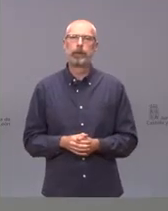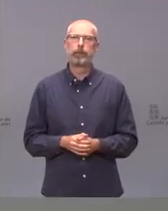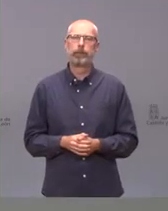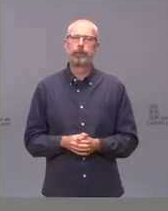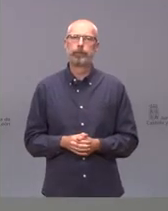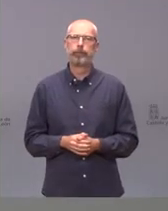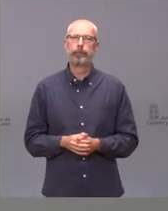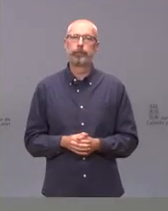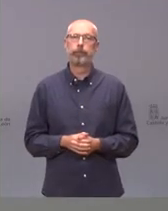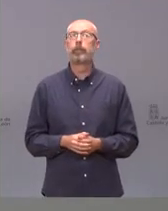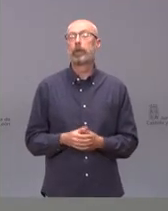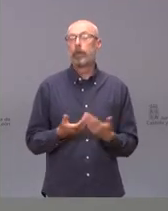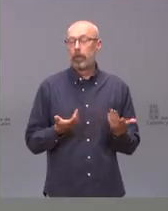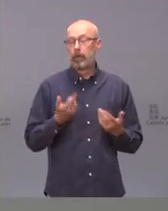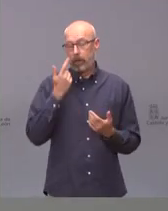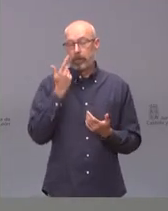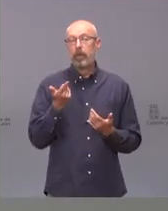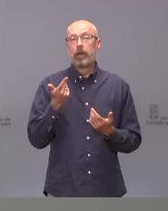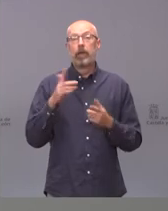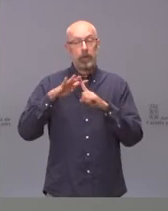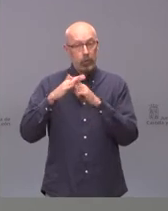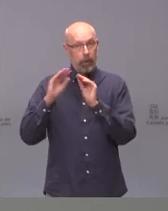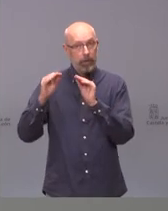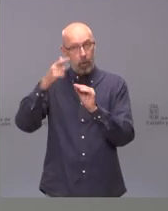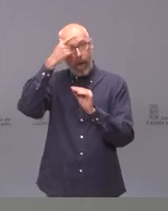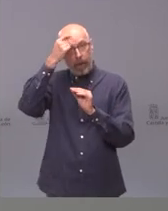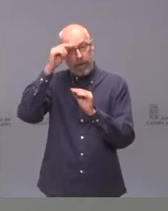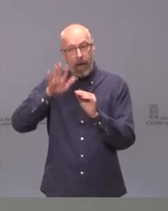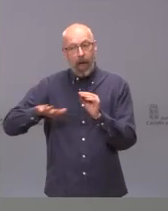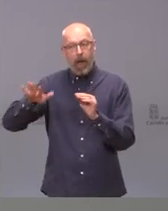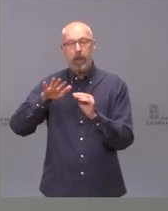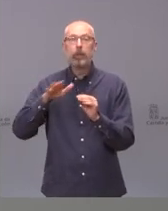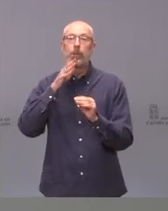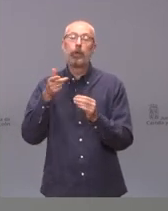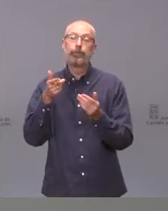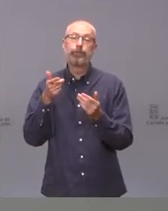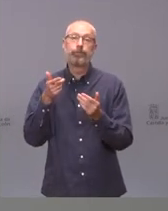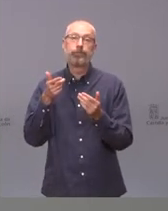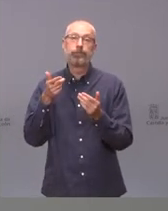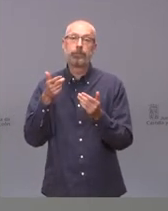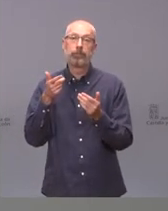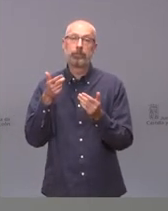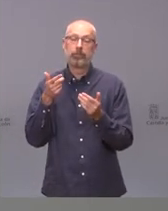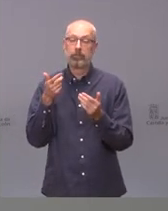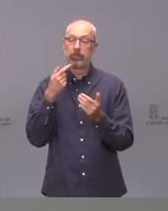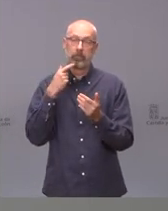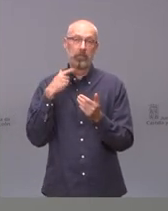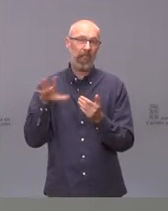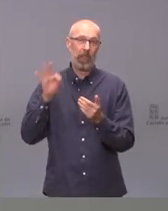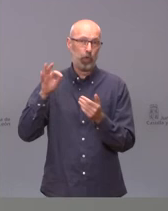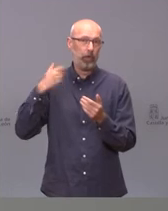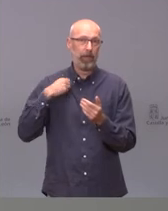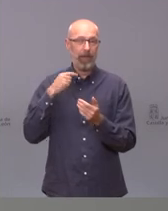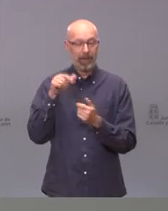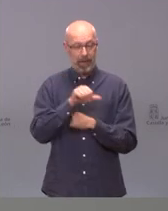Bueno, la circunstancia excepcional de Ávila es que se decidió que en esta semana se iba a hacer la